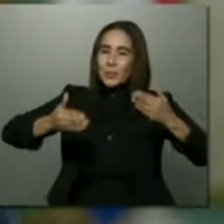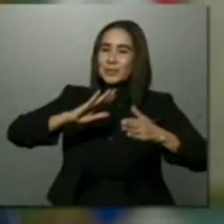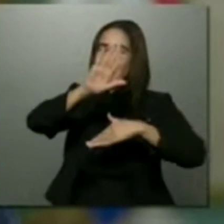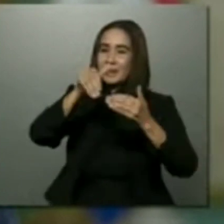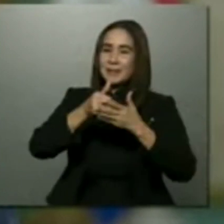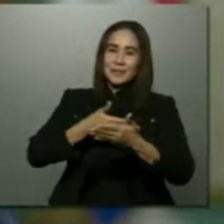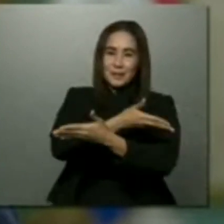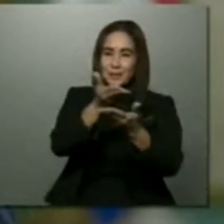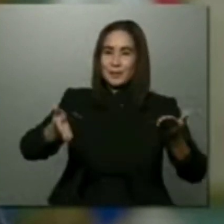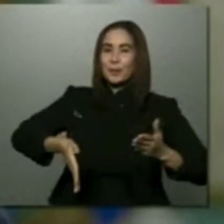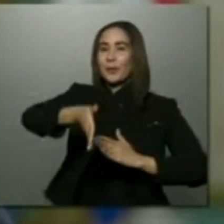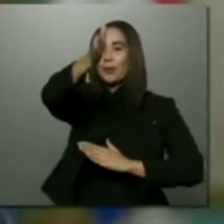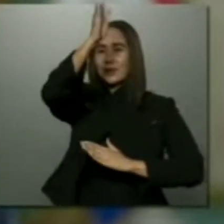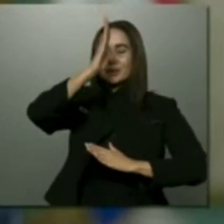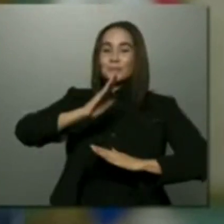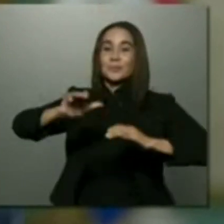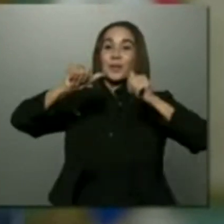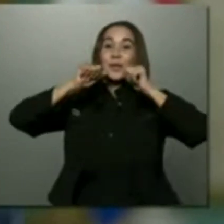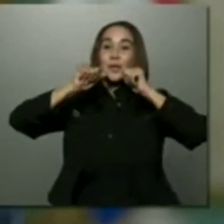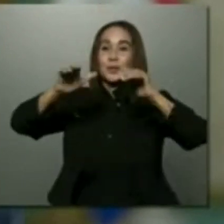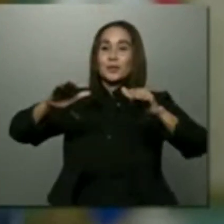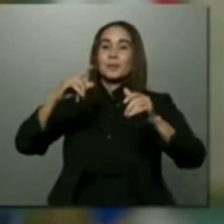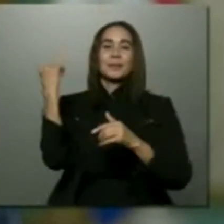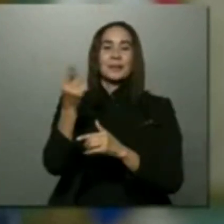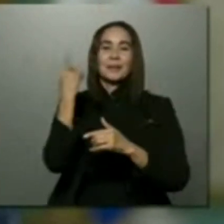y a todas y que Dios les bendiga siempre. Gracias.